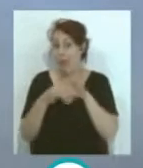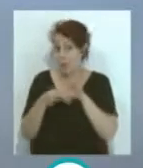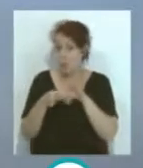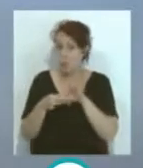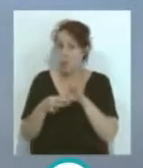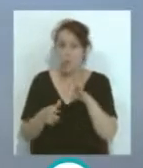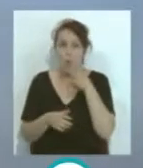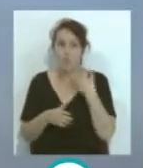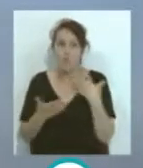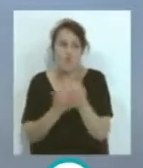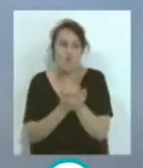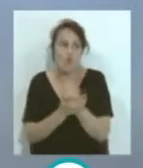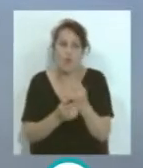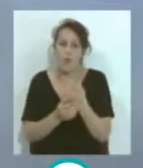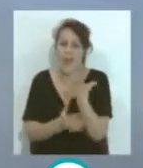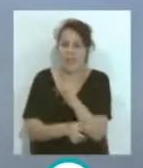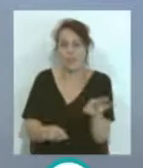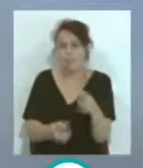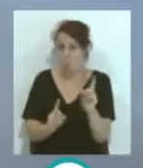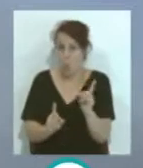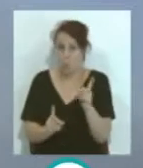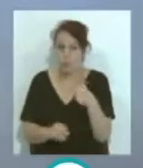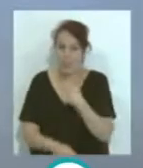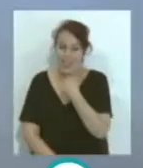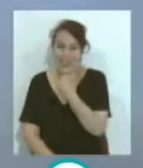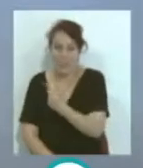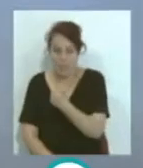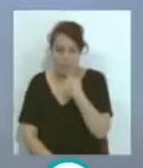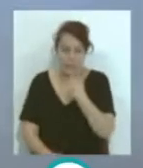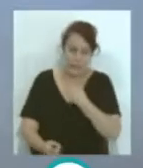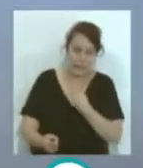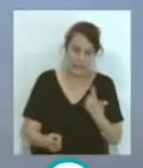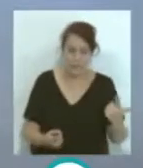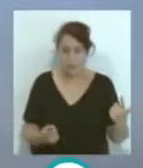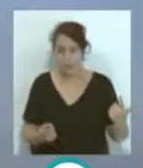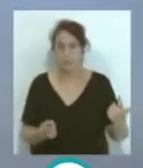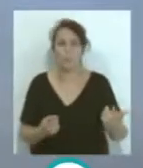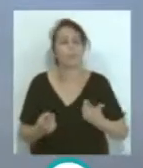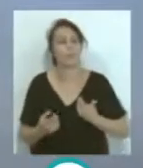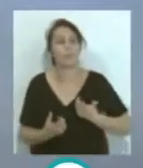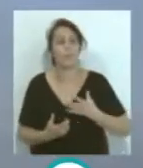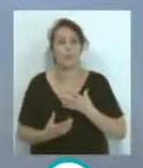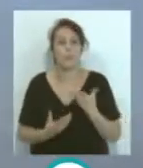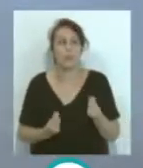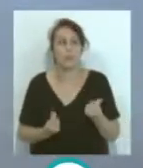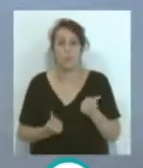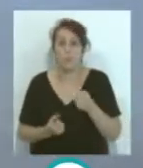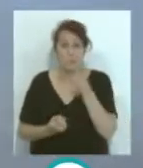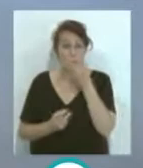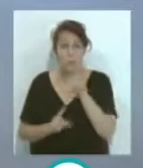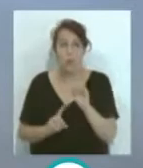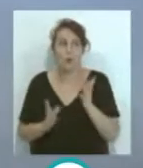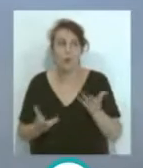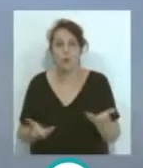...no todo tiene que ser brillante... ...porque hay una cosa que yo te puedo decir a vos... ...o me puedo decir a mí... ...y que igual no son... ...buenas...